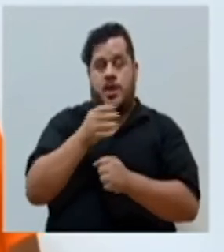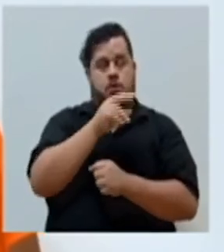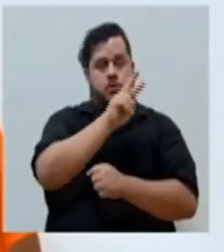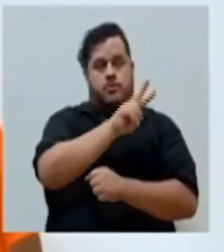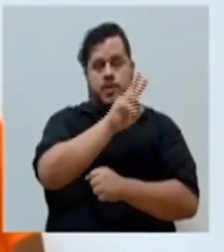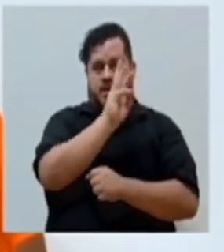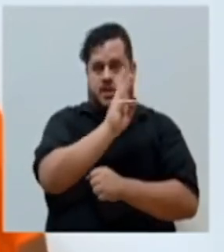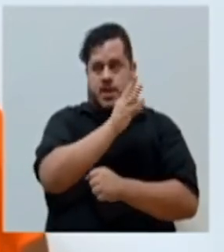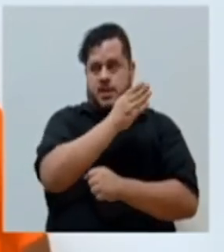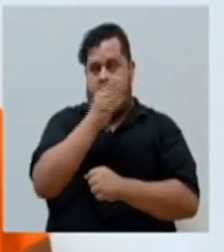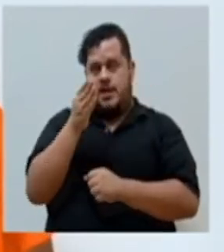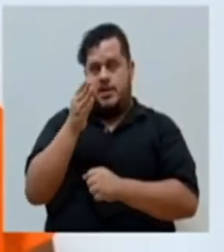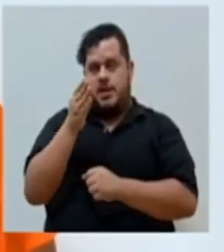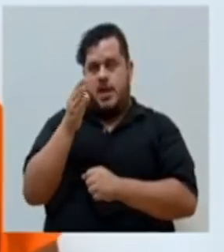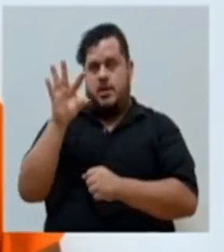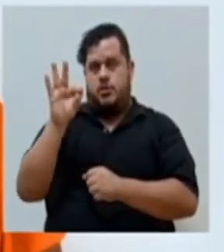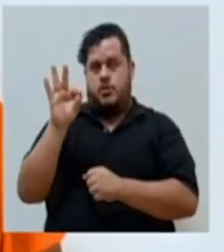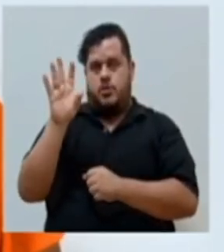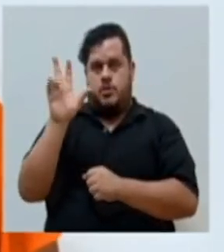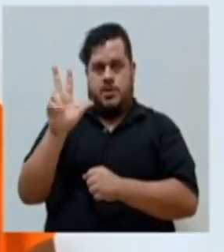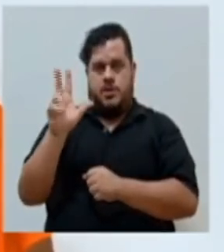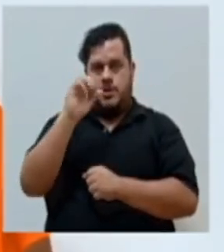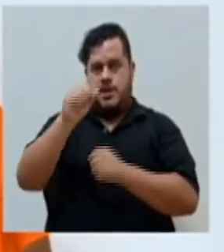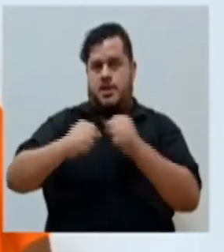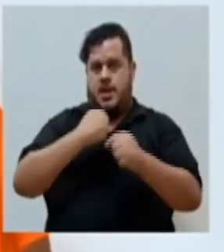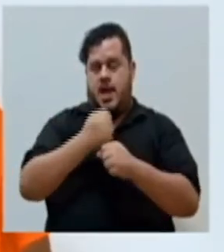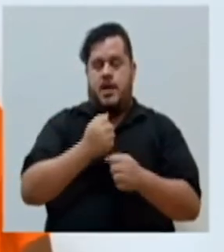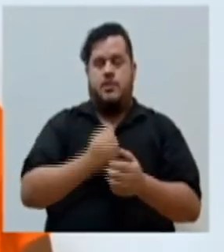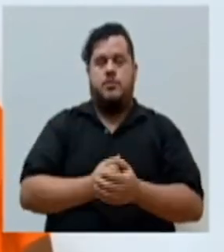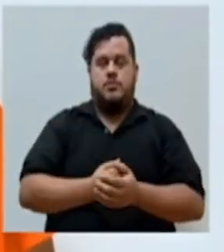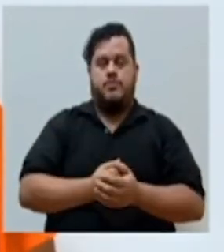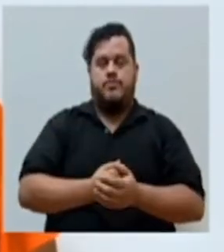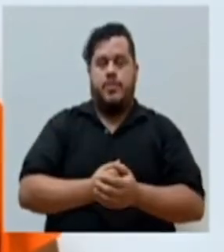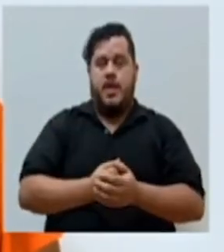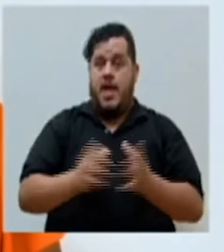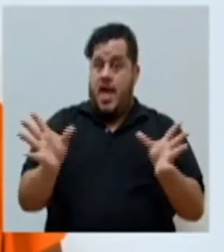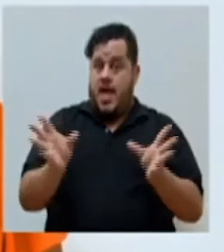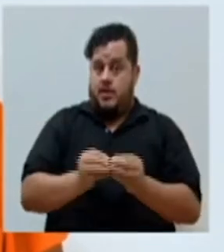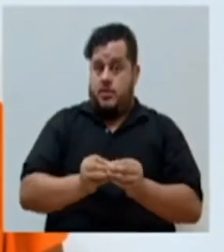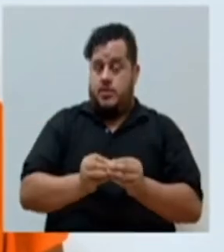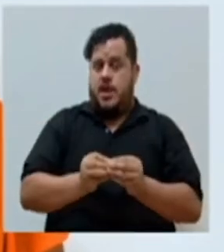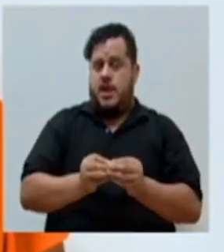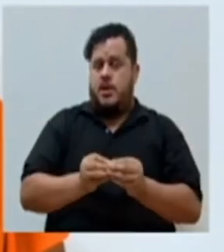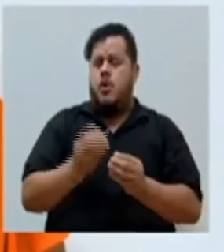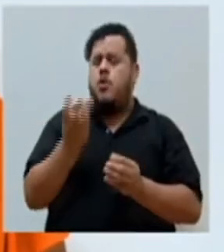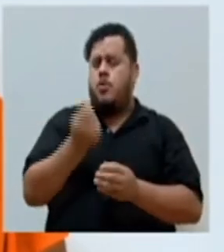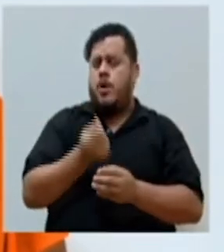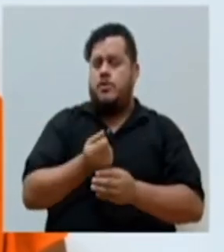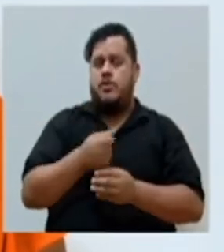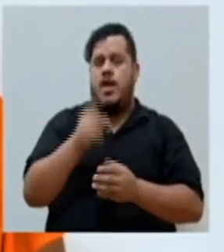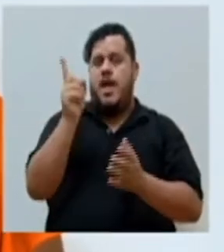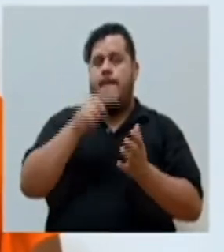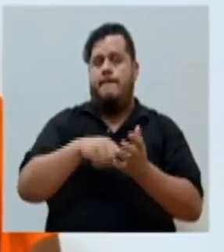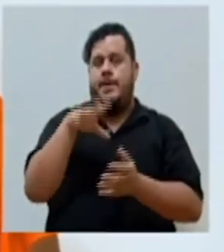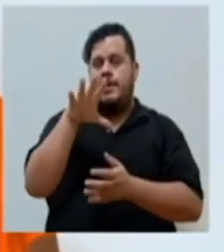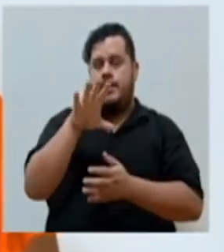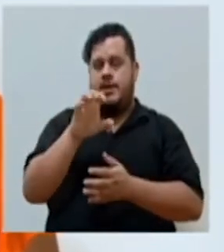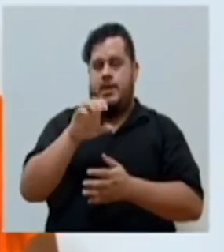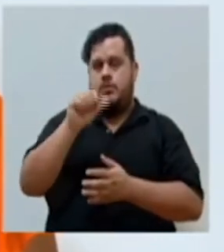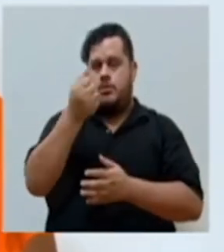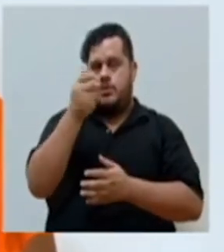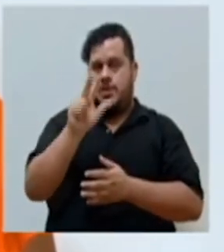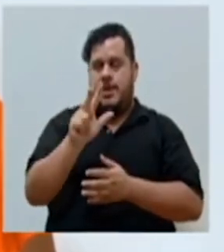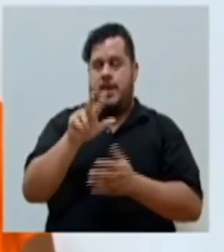los 26 a los 93 años. En total se contabilizan 1,513